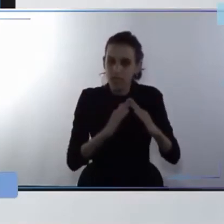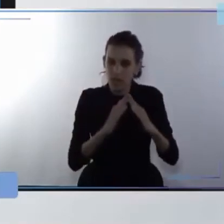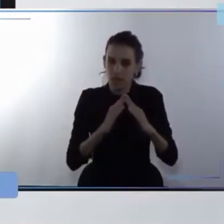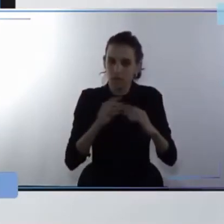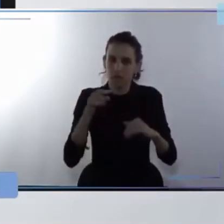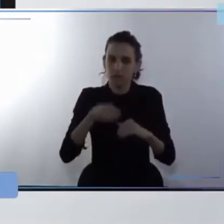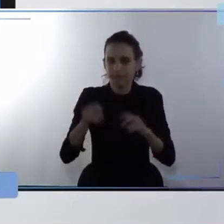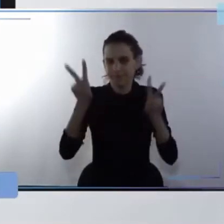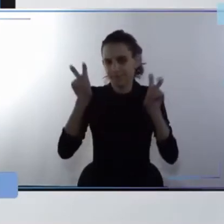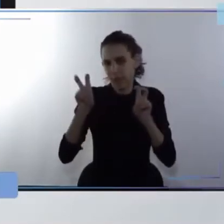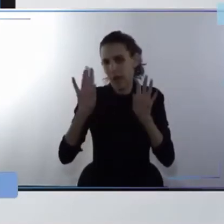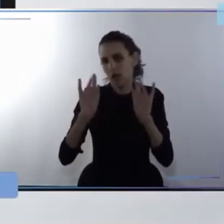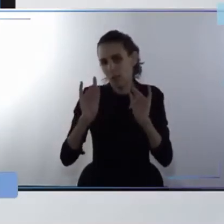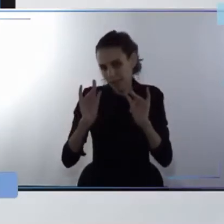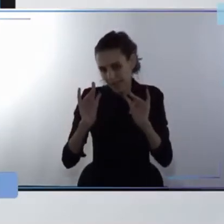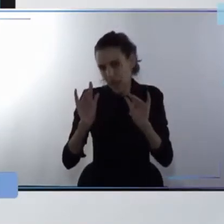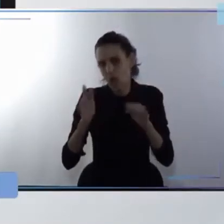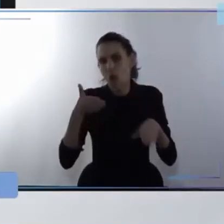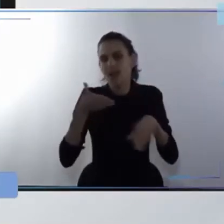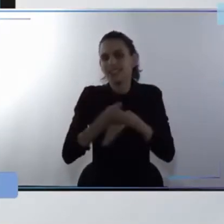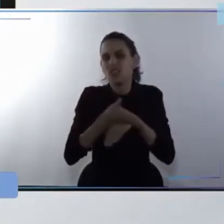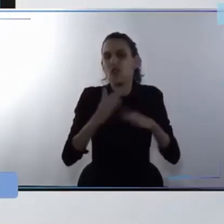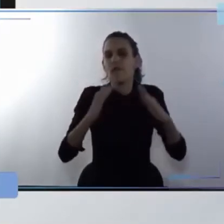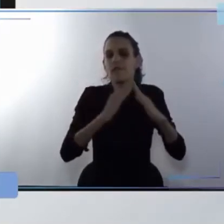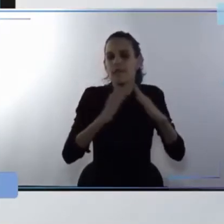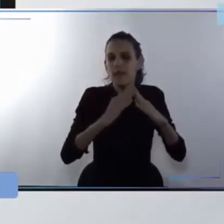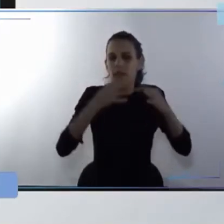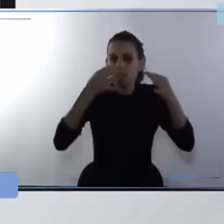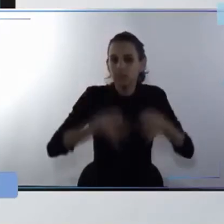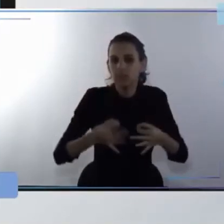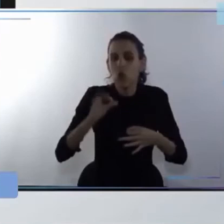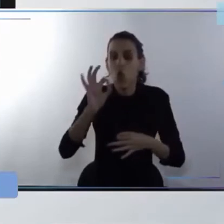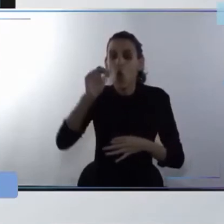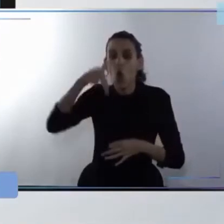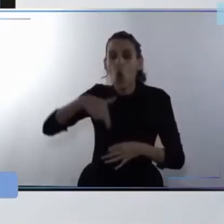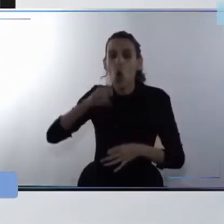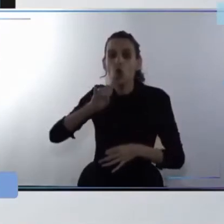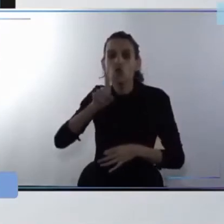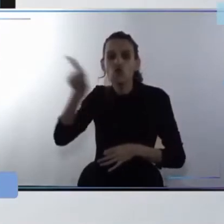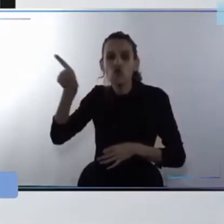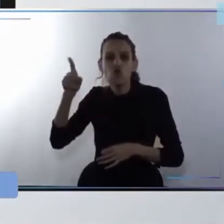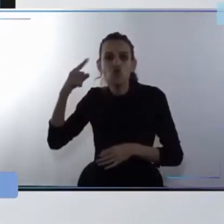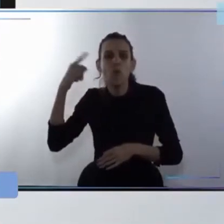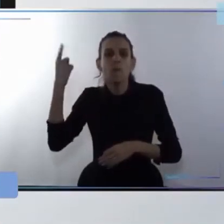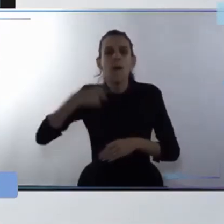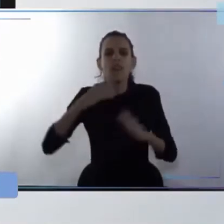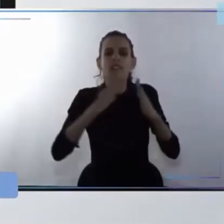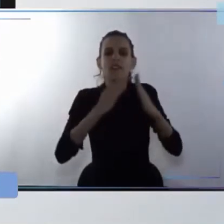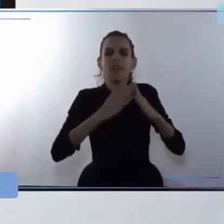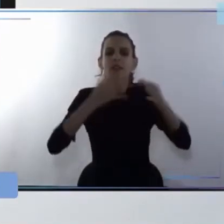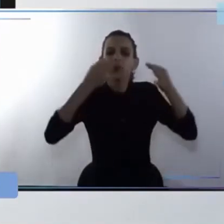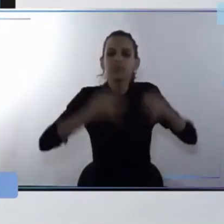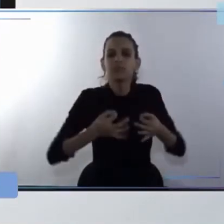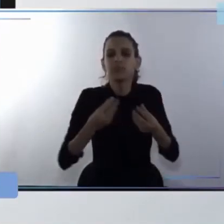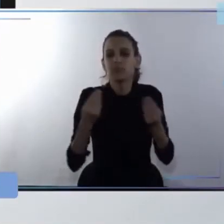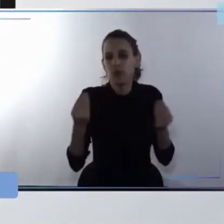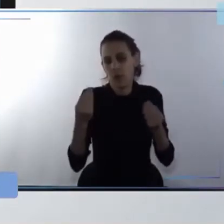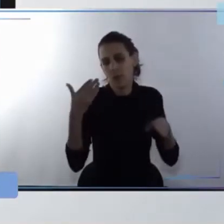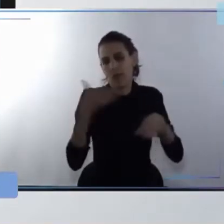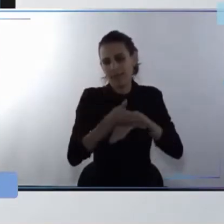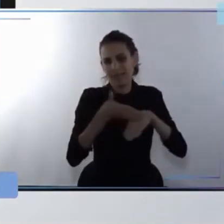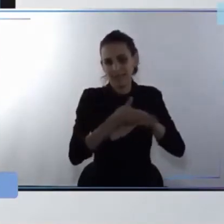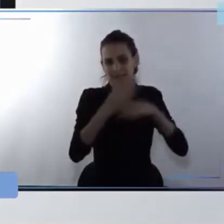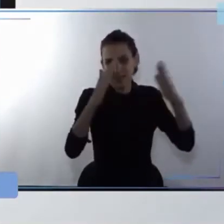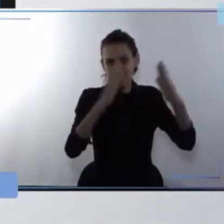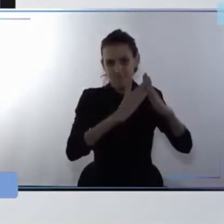acceso a una vivienda adecuada definida por la ONU como vivir en un lugar con seguridad paz y dignidad en una